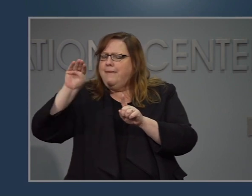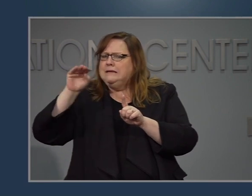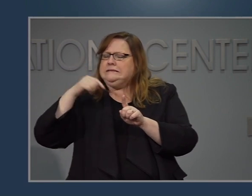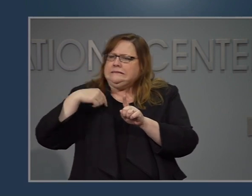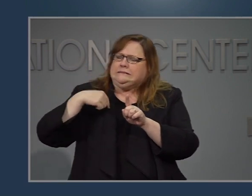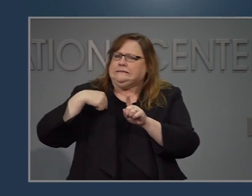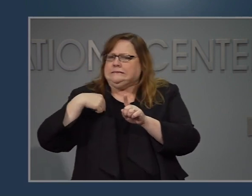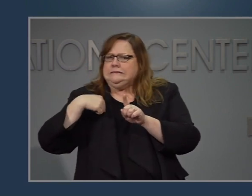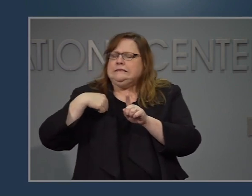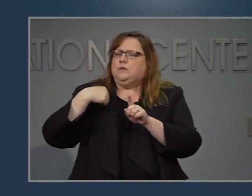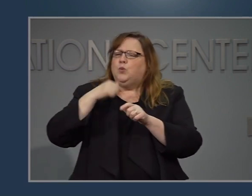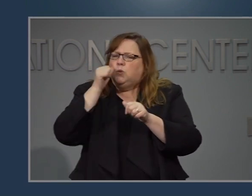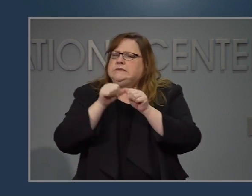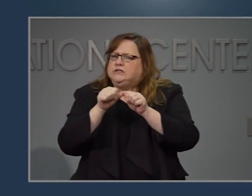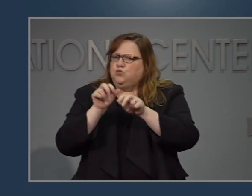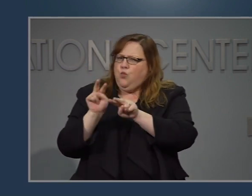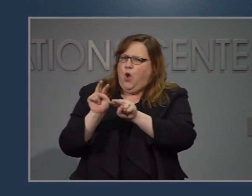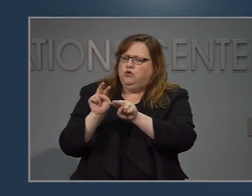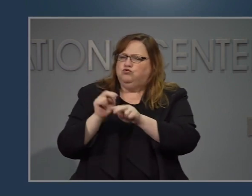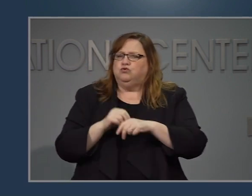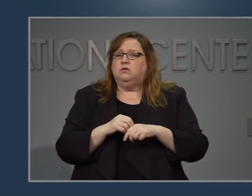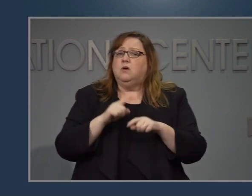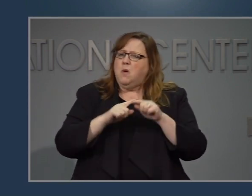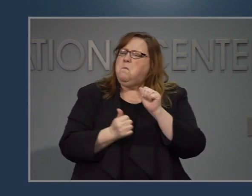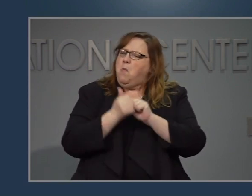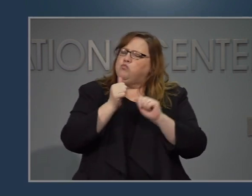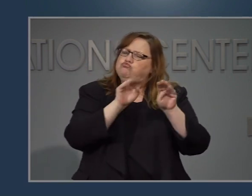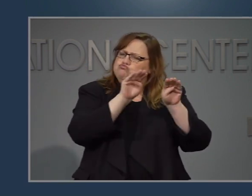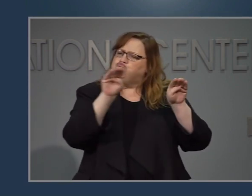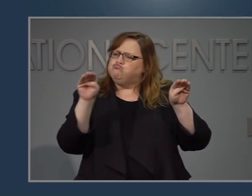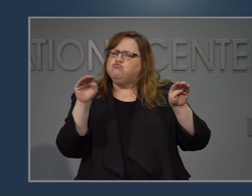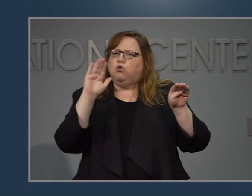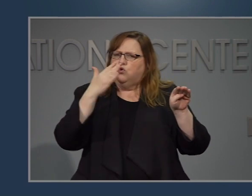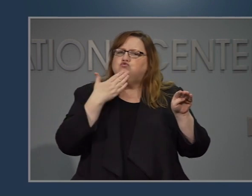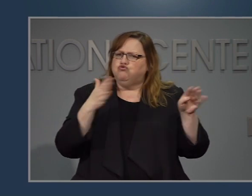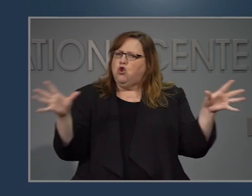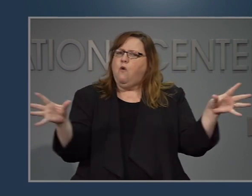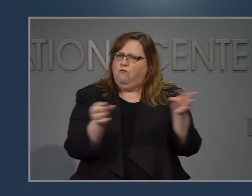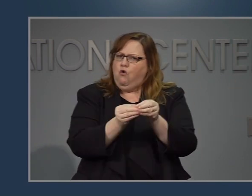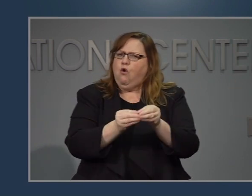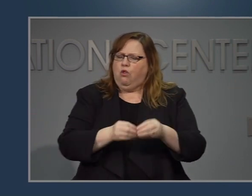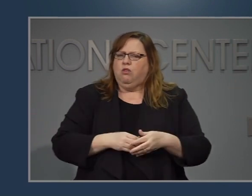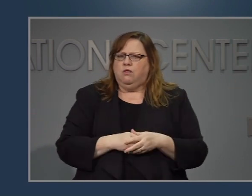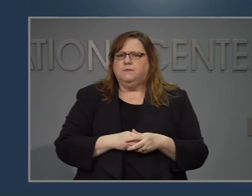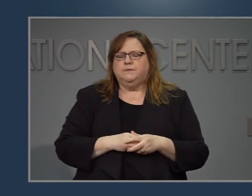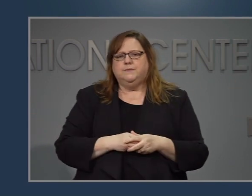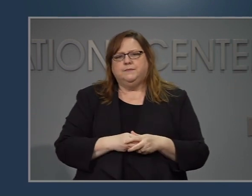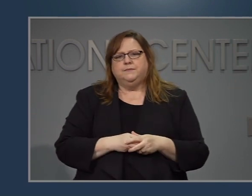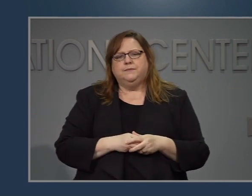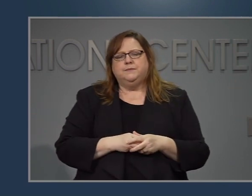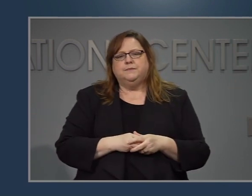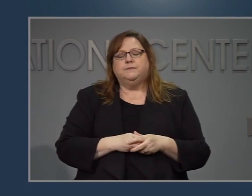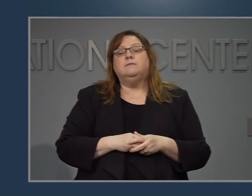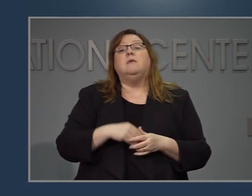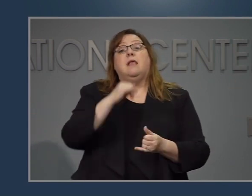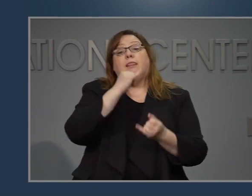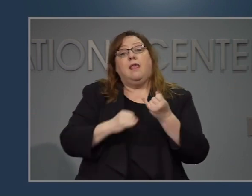monitorear esto. Esta tendencia cuidadosamente sin embargo estamos estables en las hospitalizaciones finalmente.